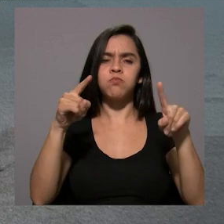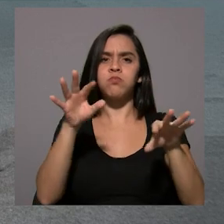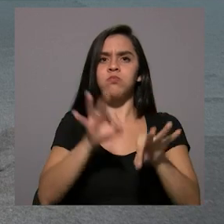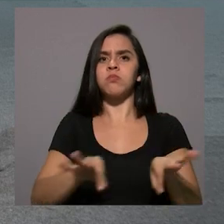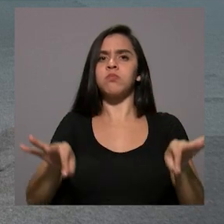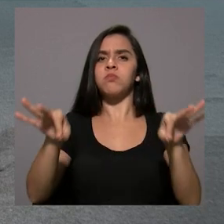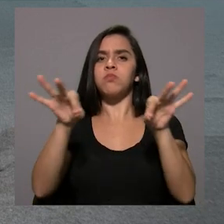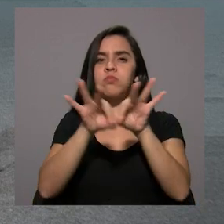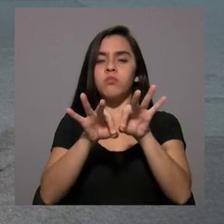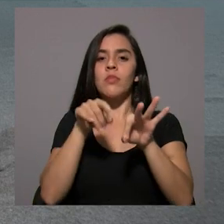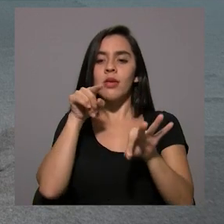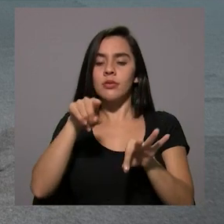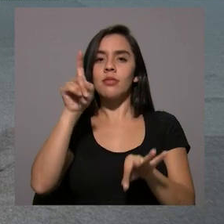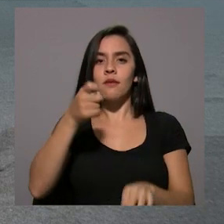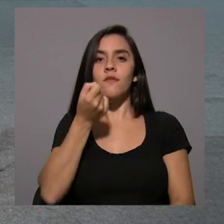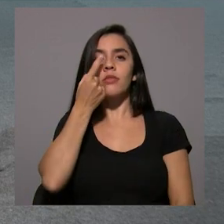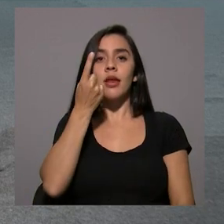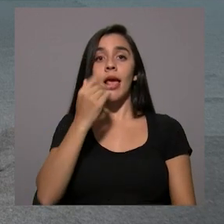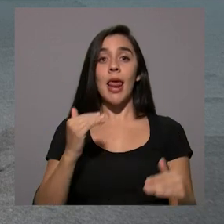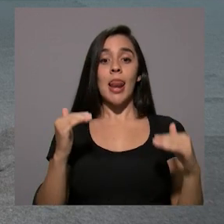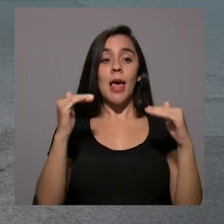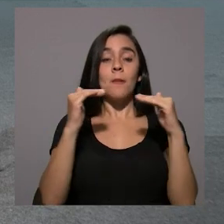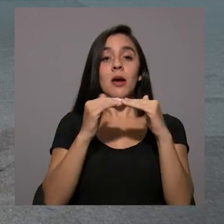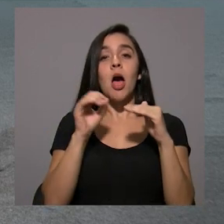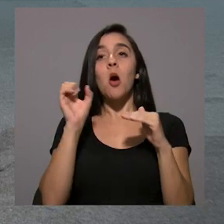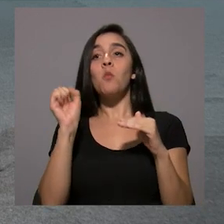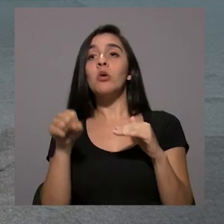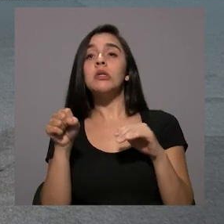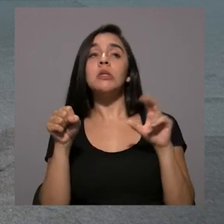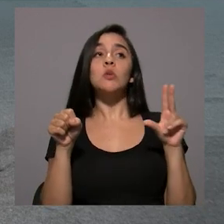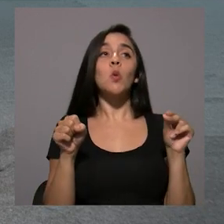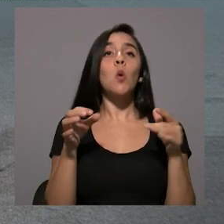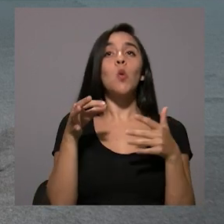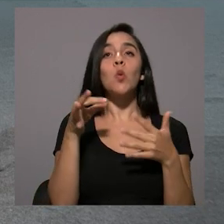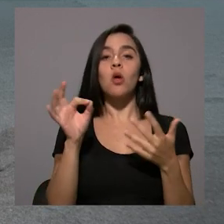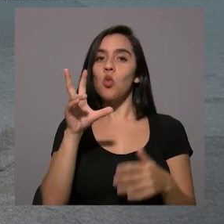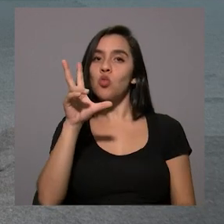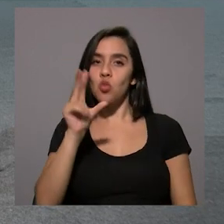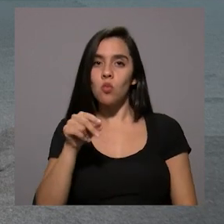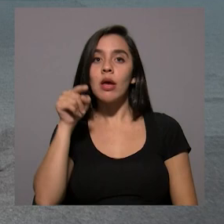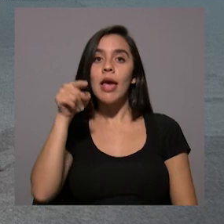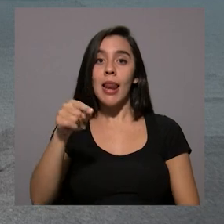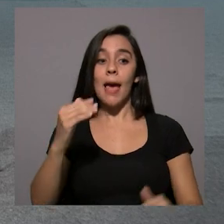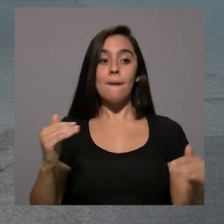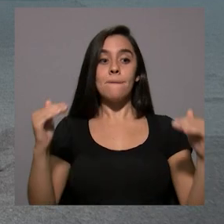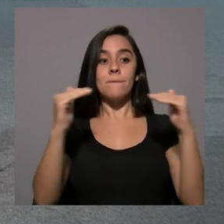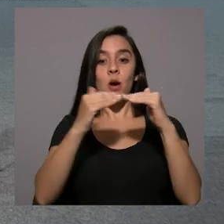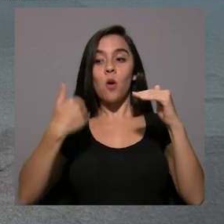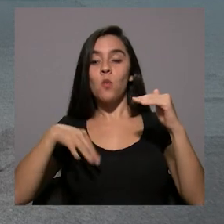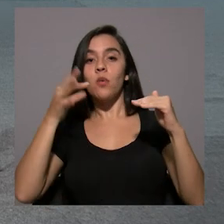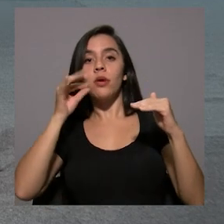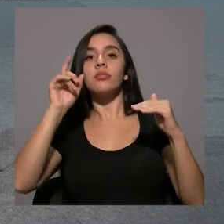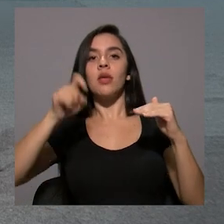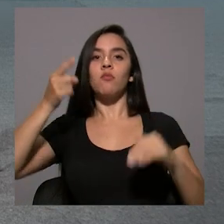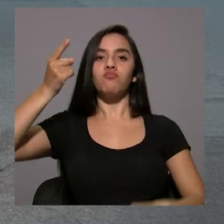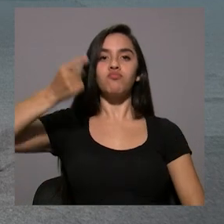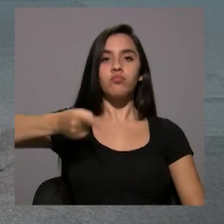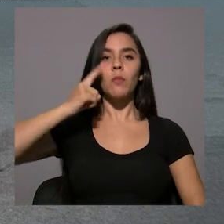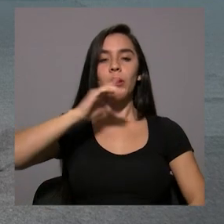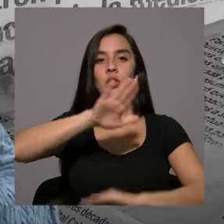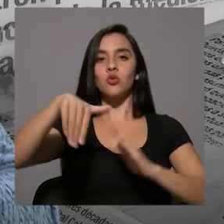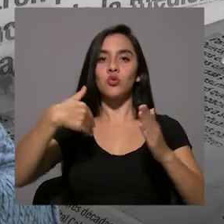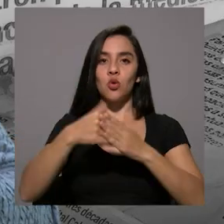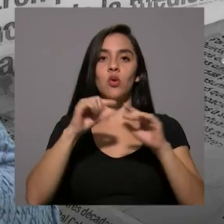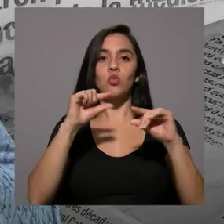para que se entienda que la paridad no es una opción, sino que es una regla que debe ser cumplida por todas las agrupaciones políticas.